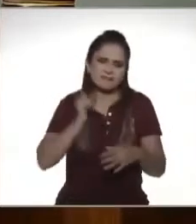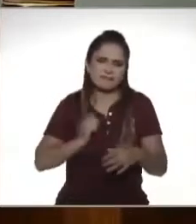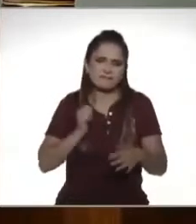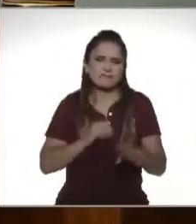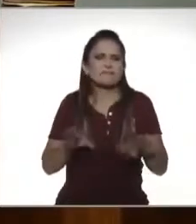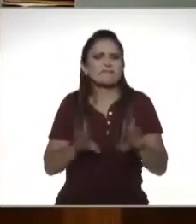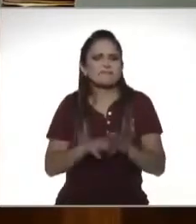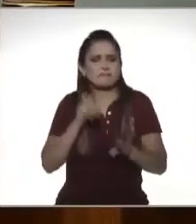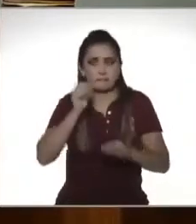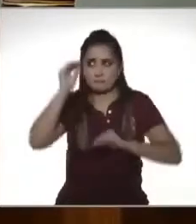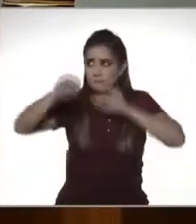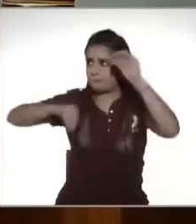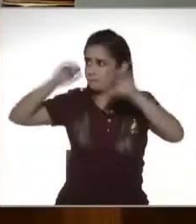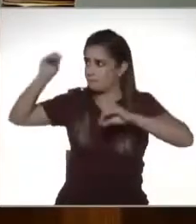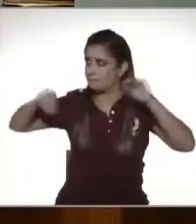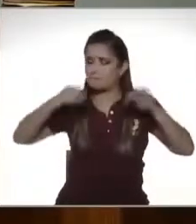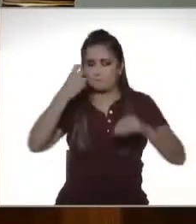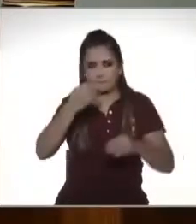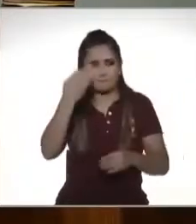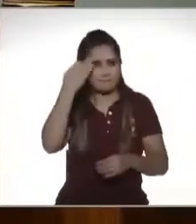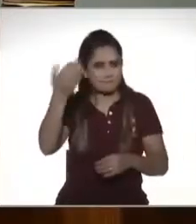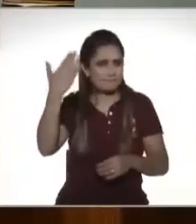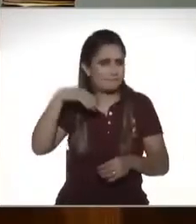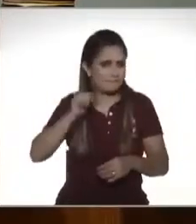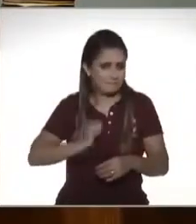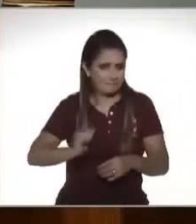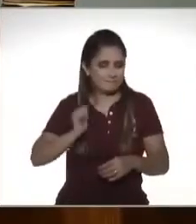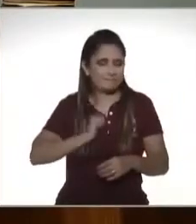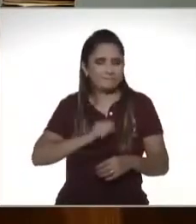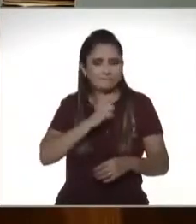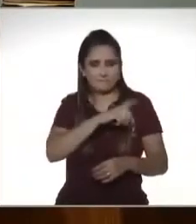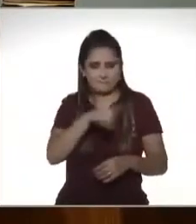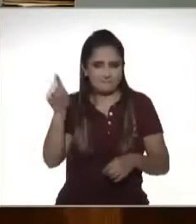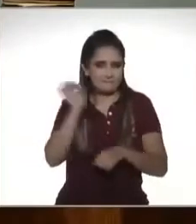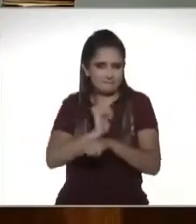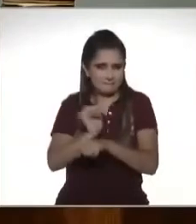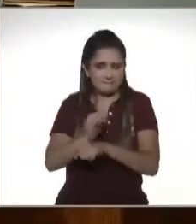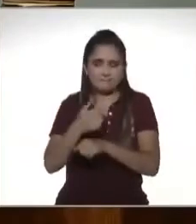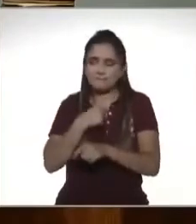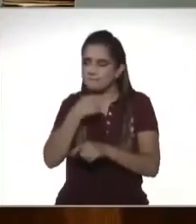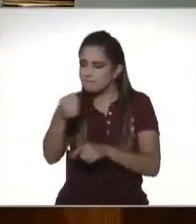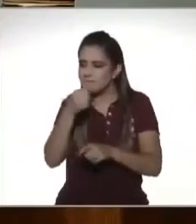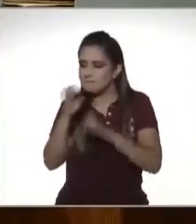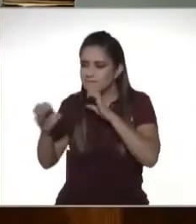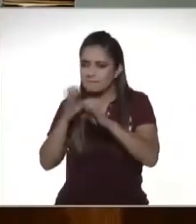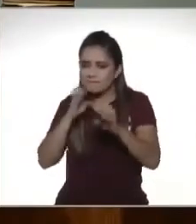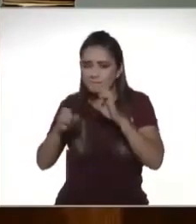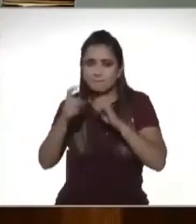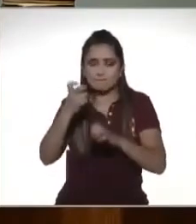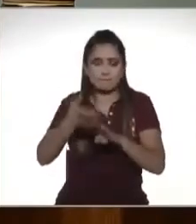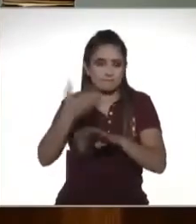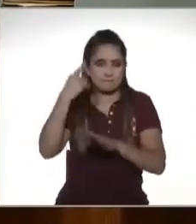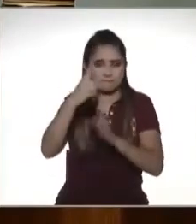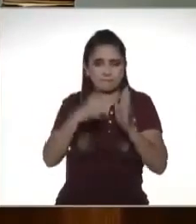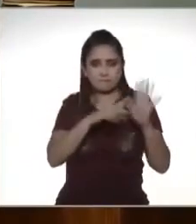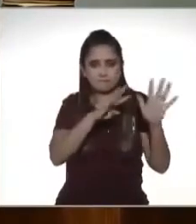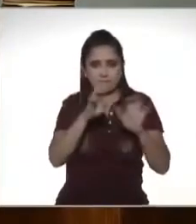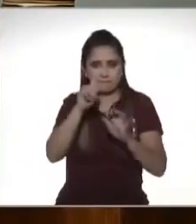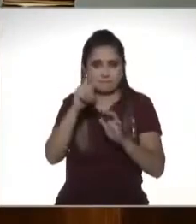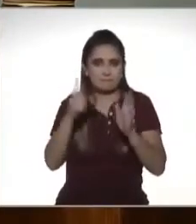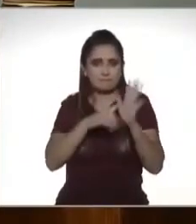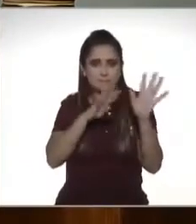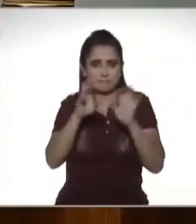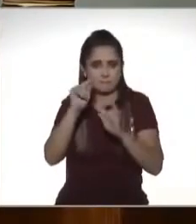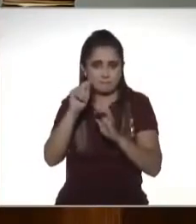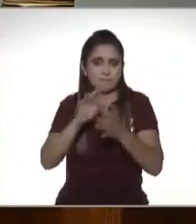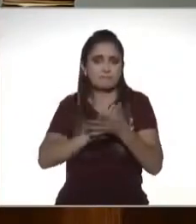ambientación totalmente ochentera pero bien lo dicen los actores y las actrices con las que tuve la oportunidad de platicar pues los 80 se están reproduciendo de